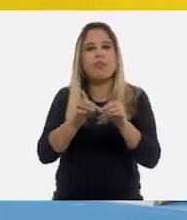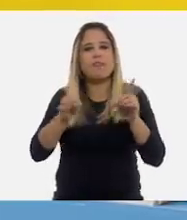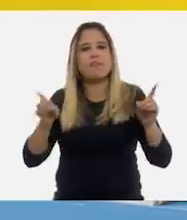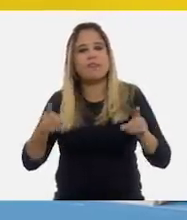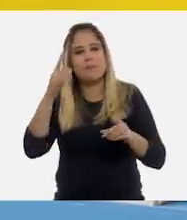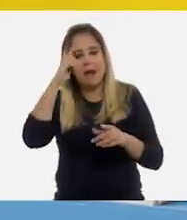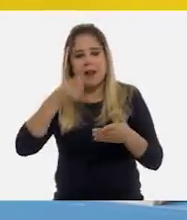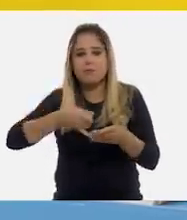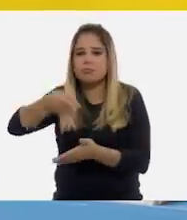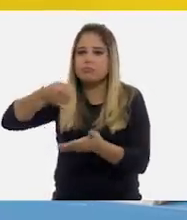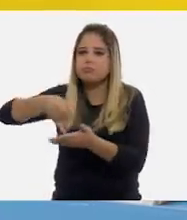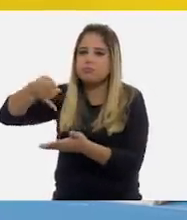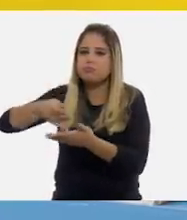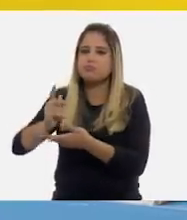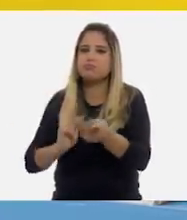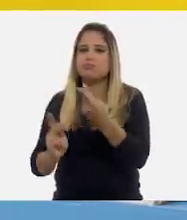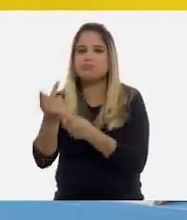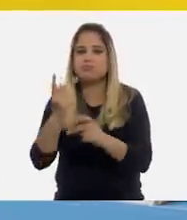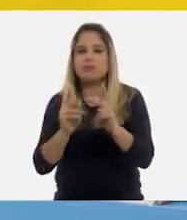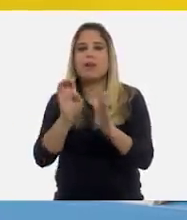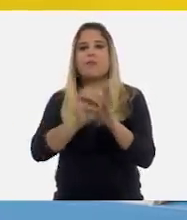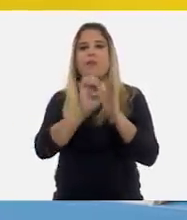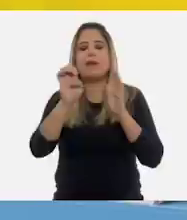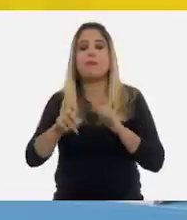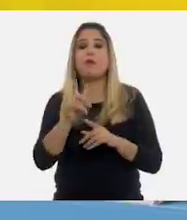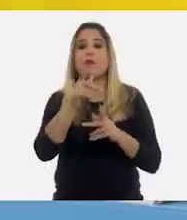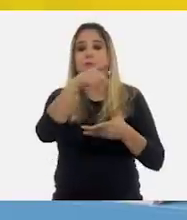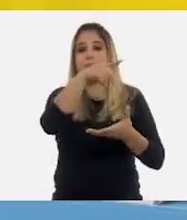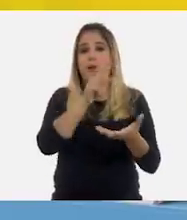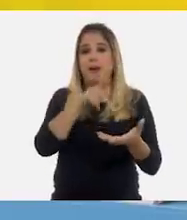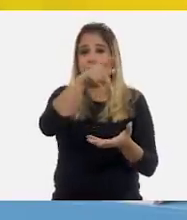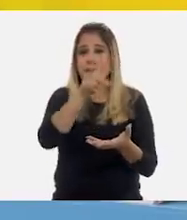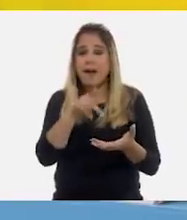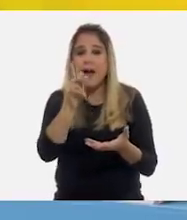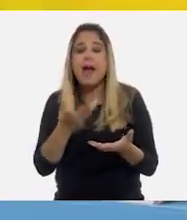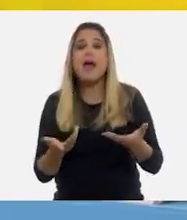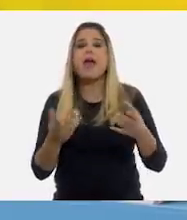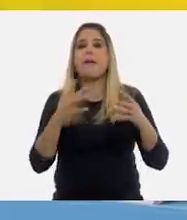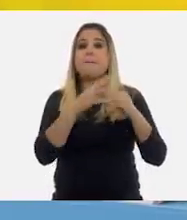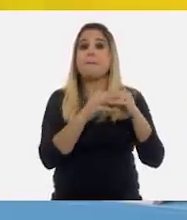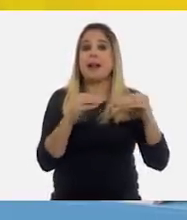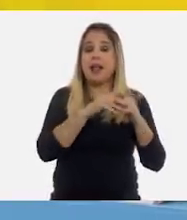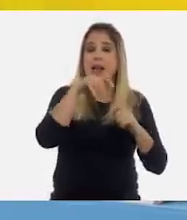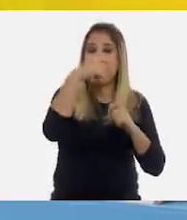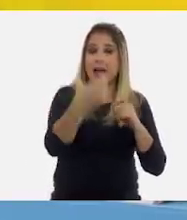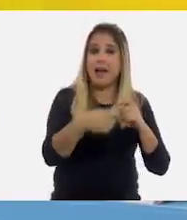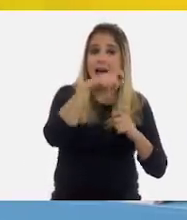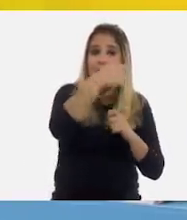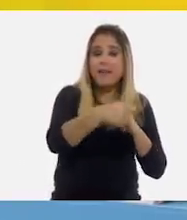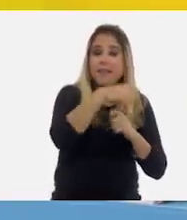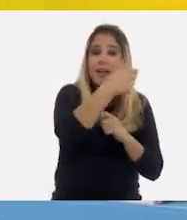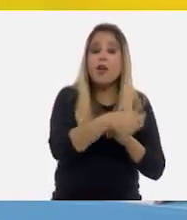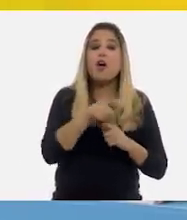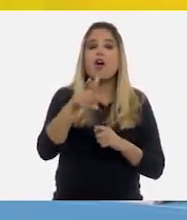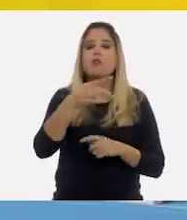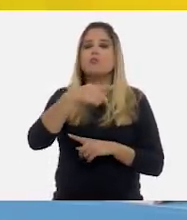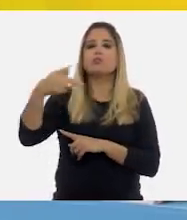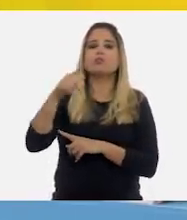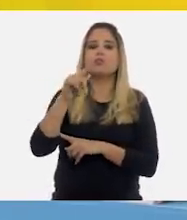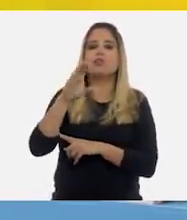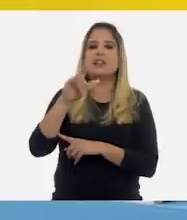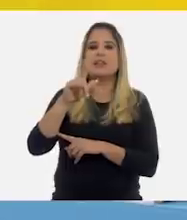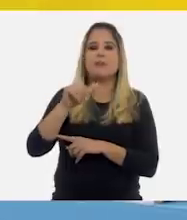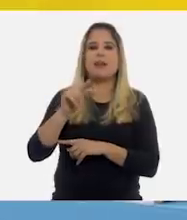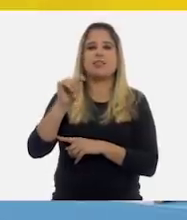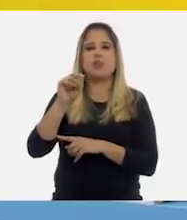de los cultivos. Por ejemplo, la papaya o el plátano son productos representativos de climas tropicales.